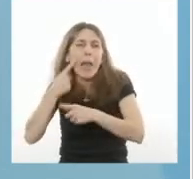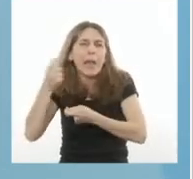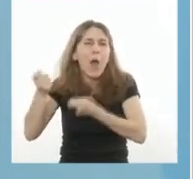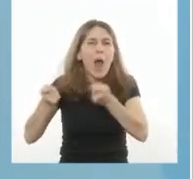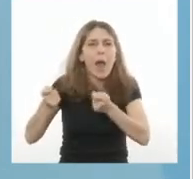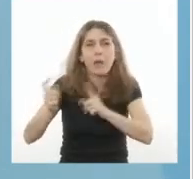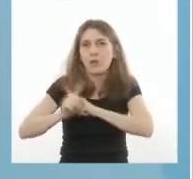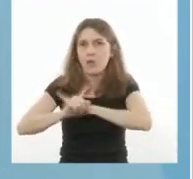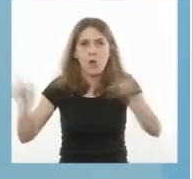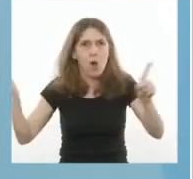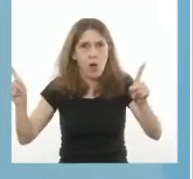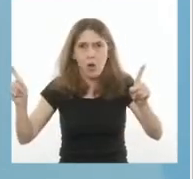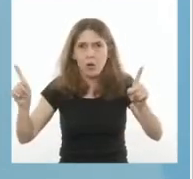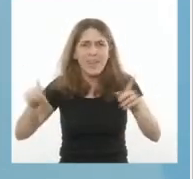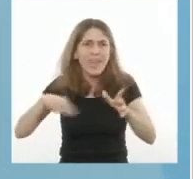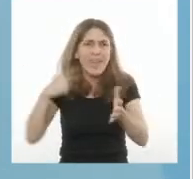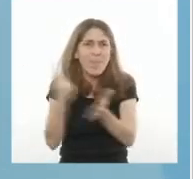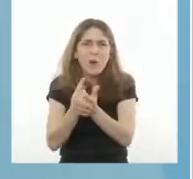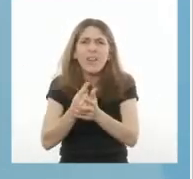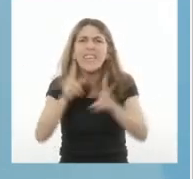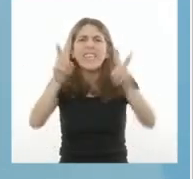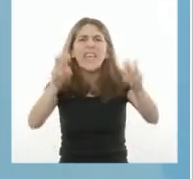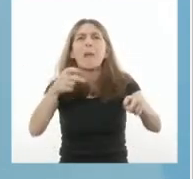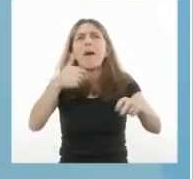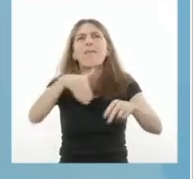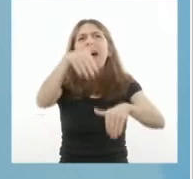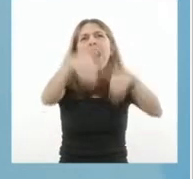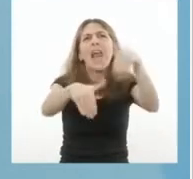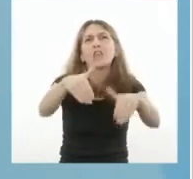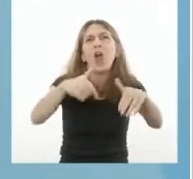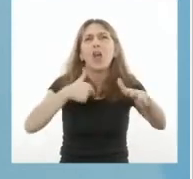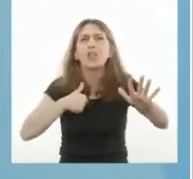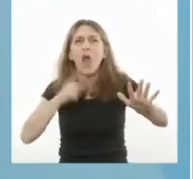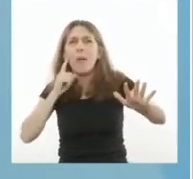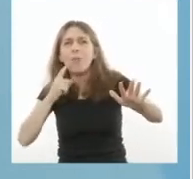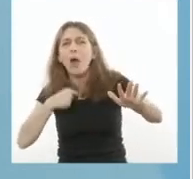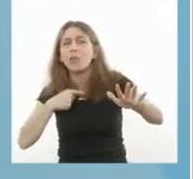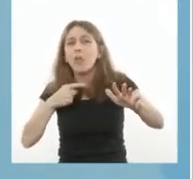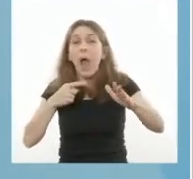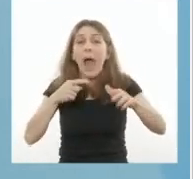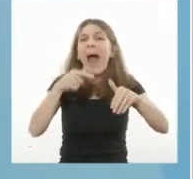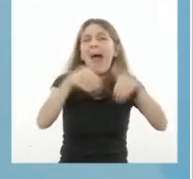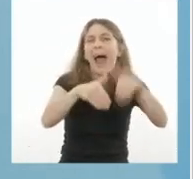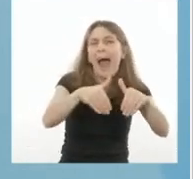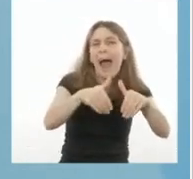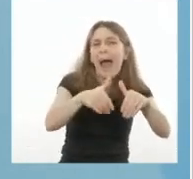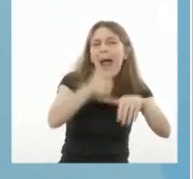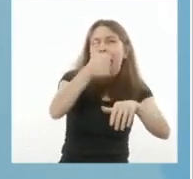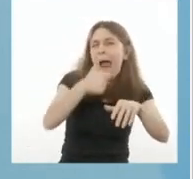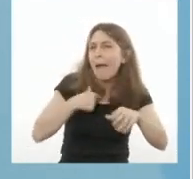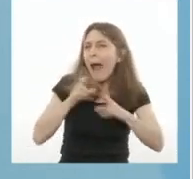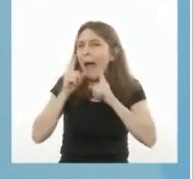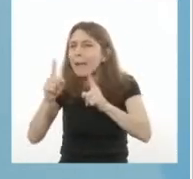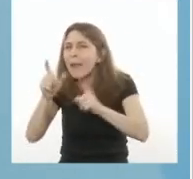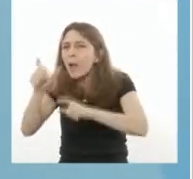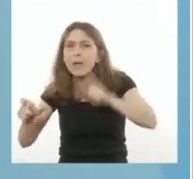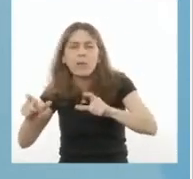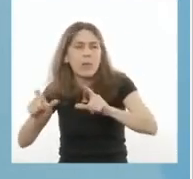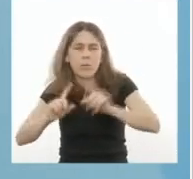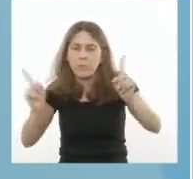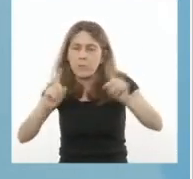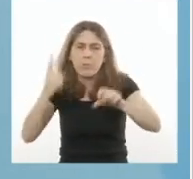especular electoralmente y al mismo tiempo cuidar a la gente. Cualquier especulación que se haga